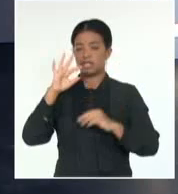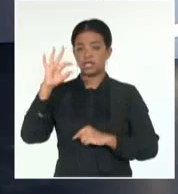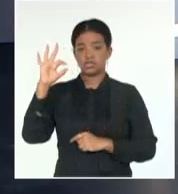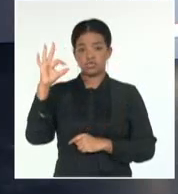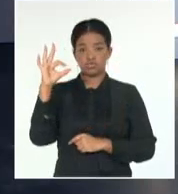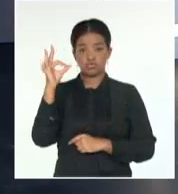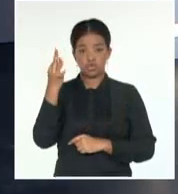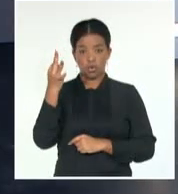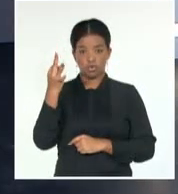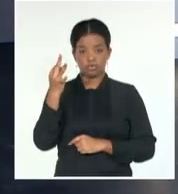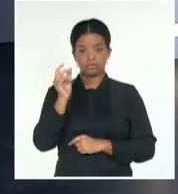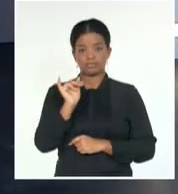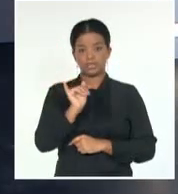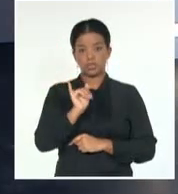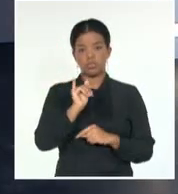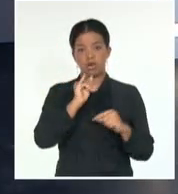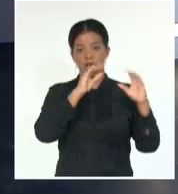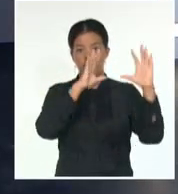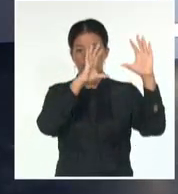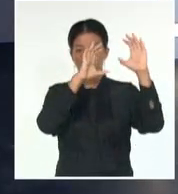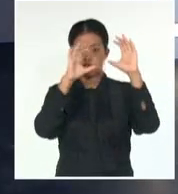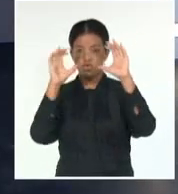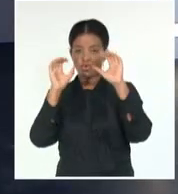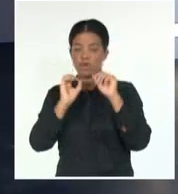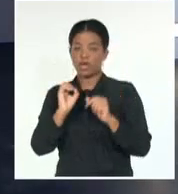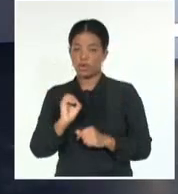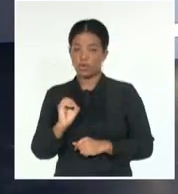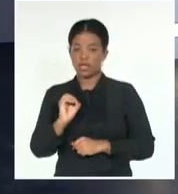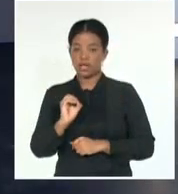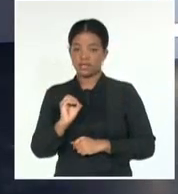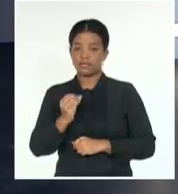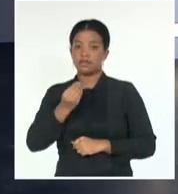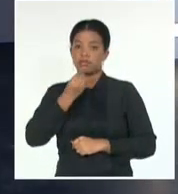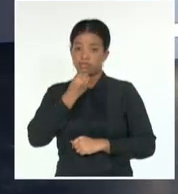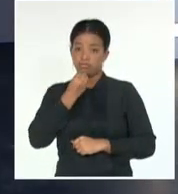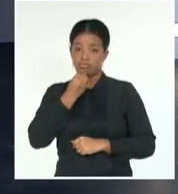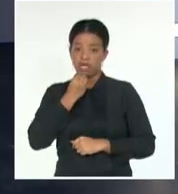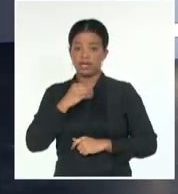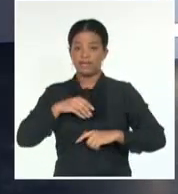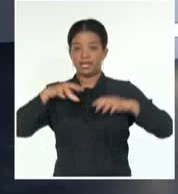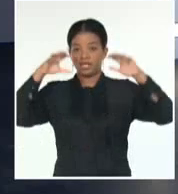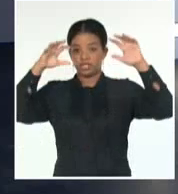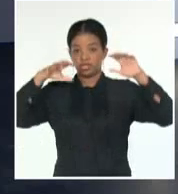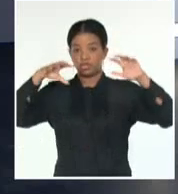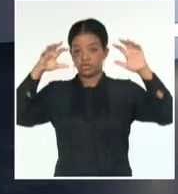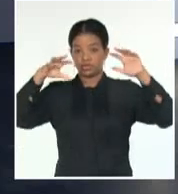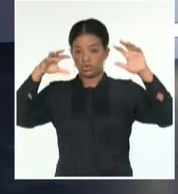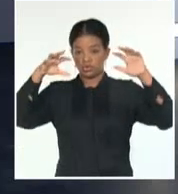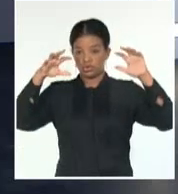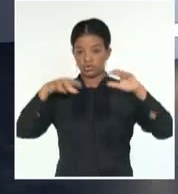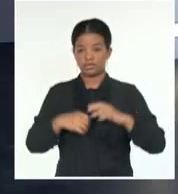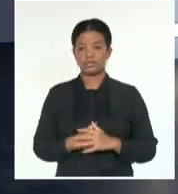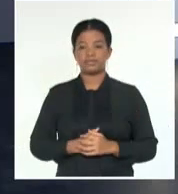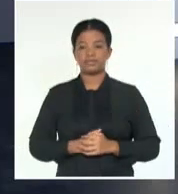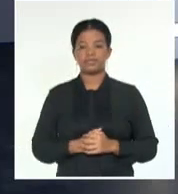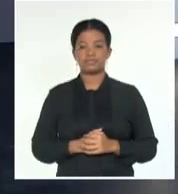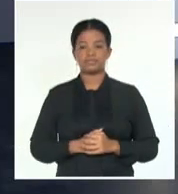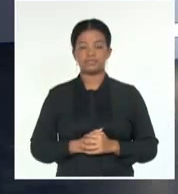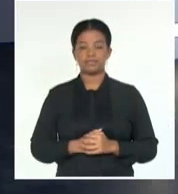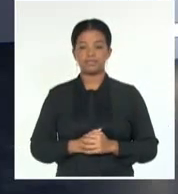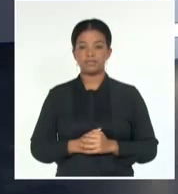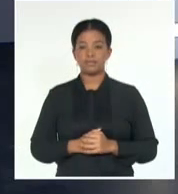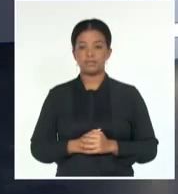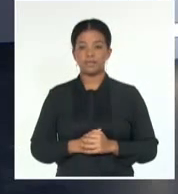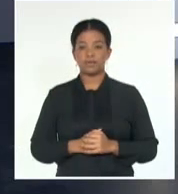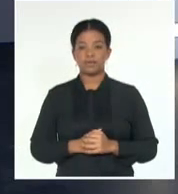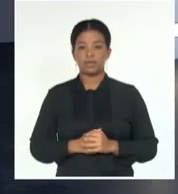todo en zonas de la costa norte del oriente, ahí pudiera haber algún chubasco aislado ocasional, mientras que por la tarde tendremos